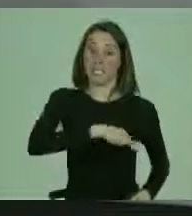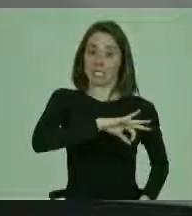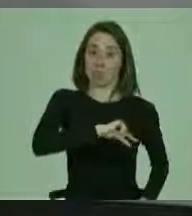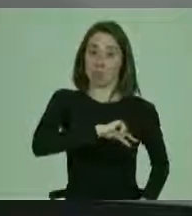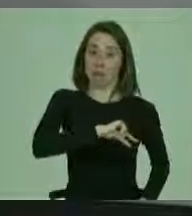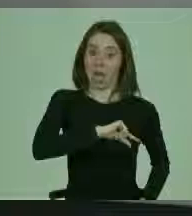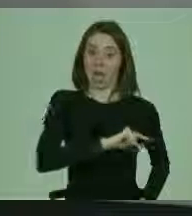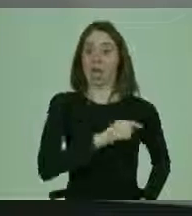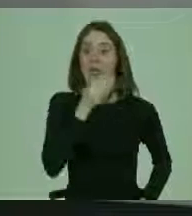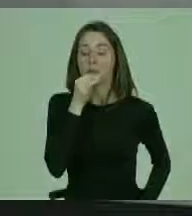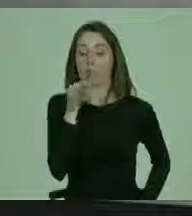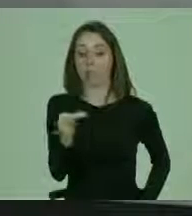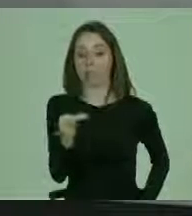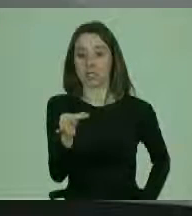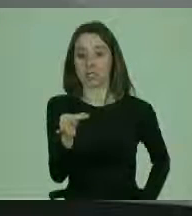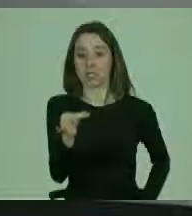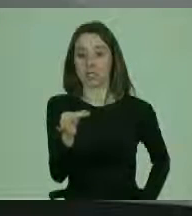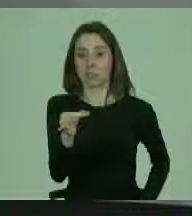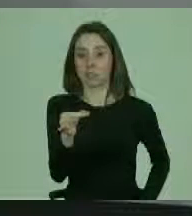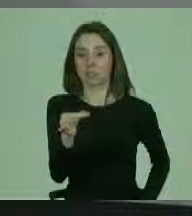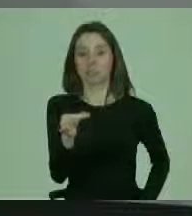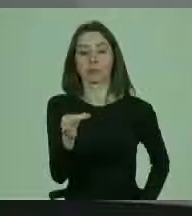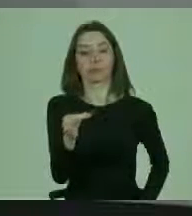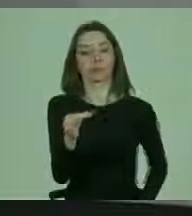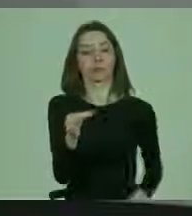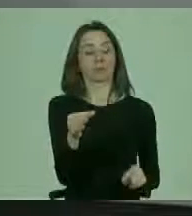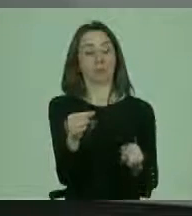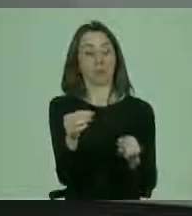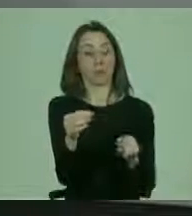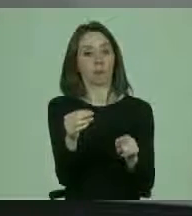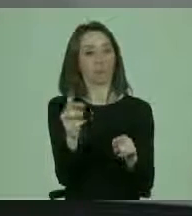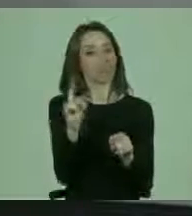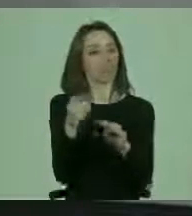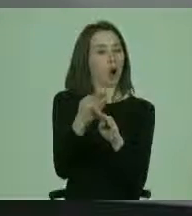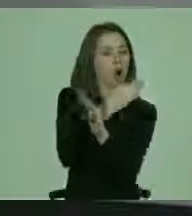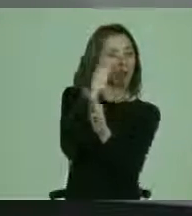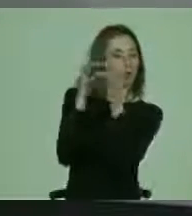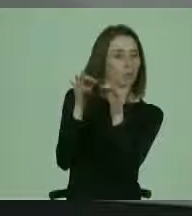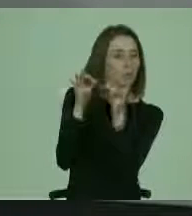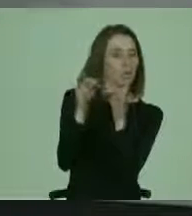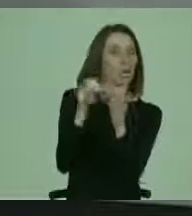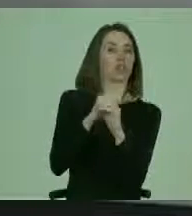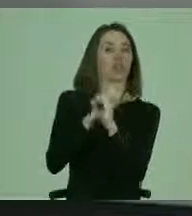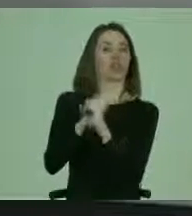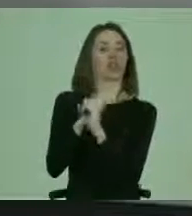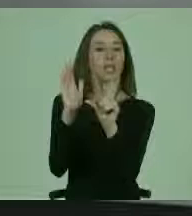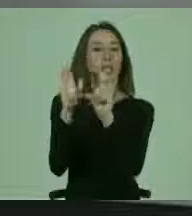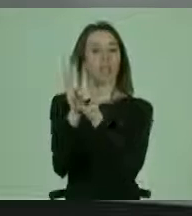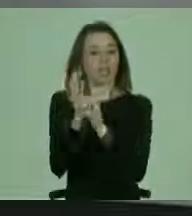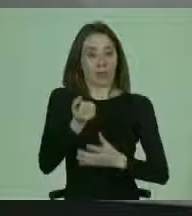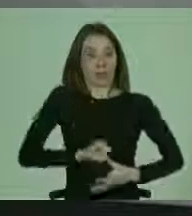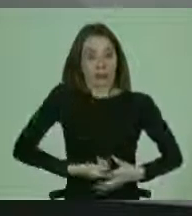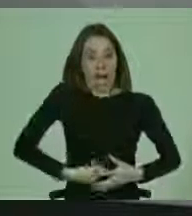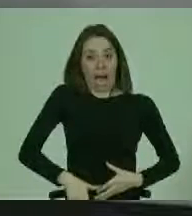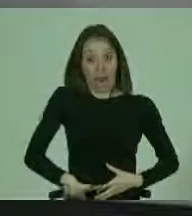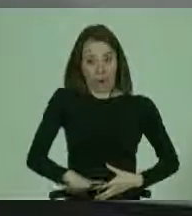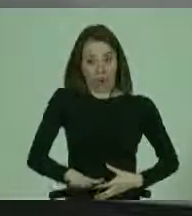hecho presentes que, sin prejuzgar y sin estar en contra de legislación en aborto,